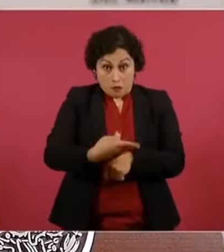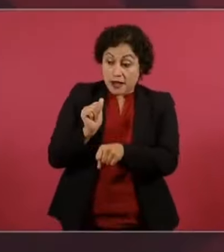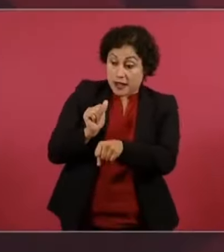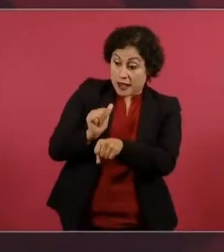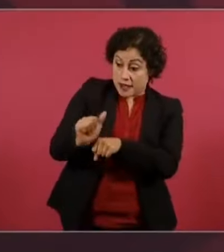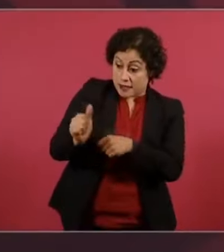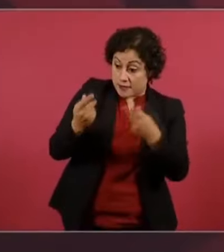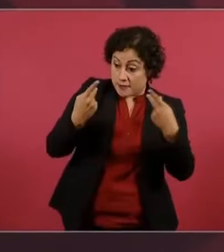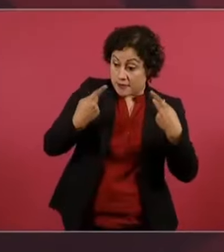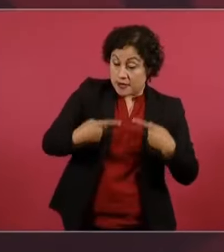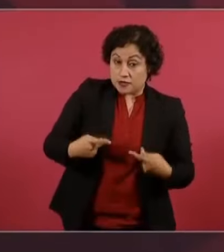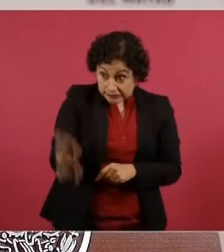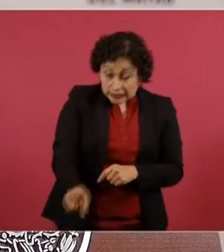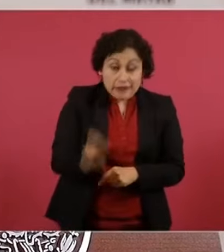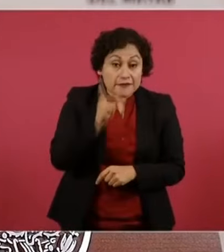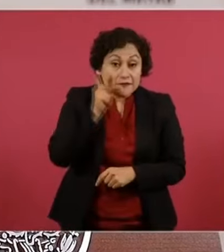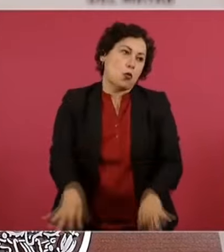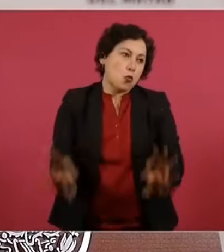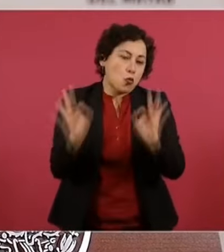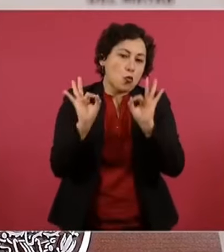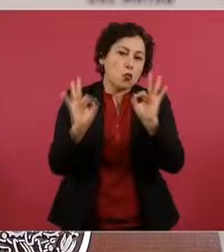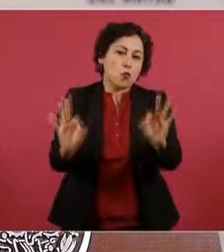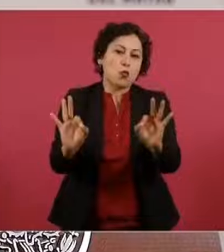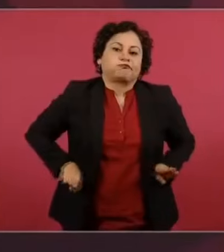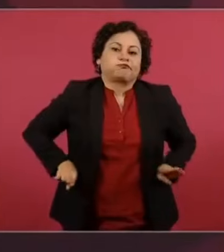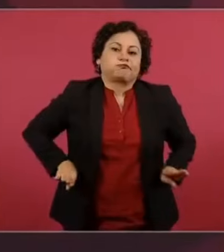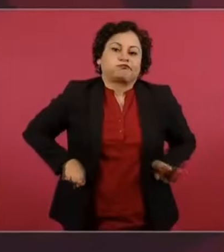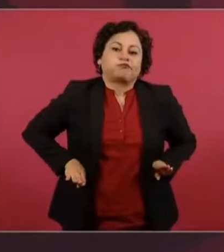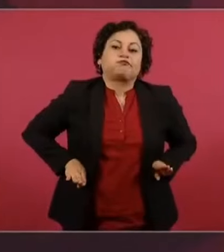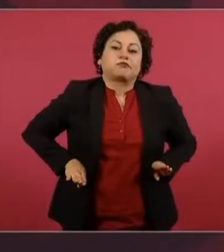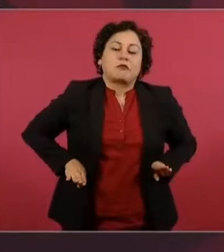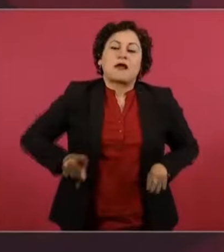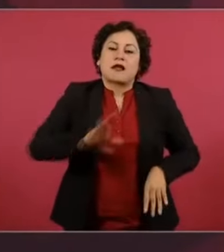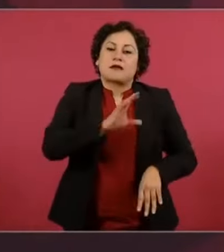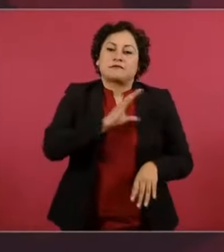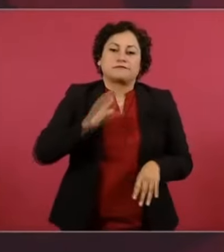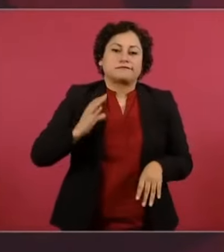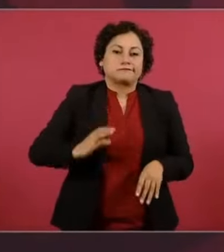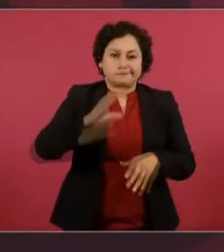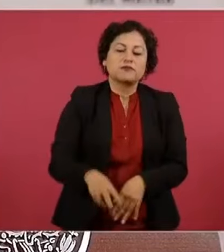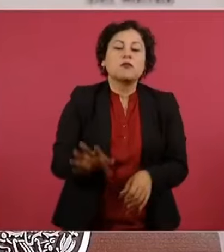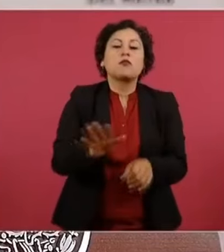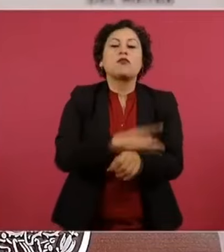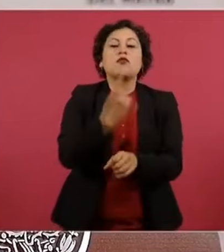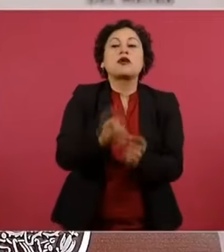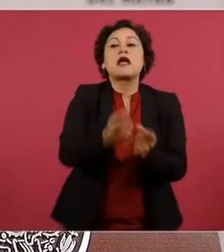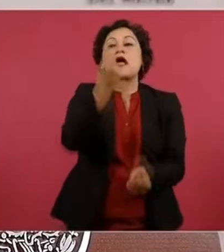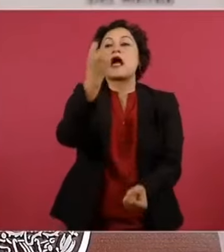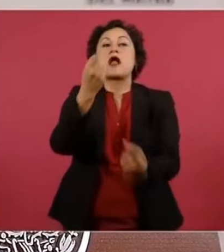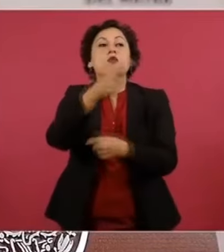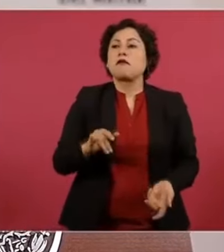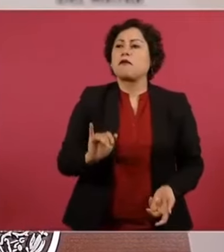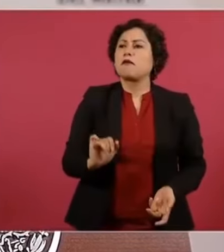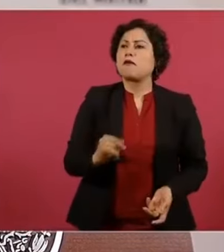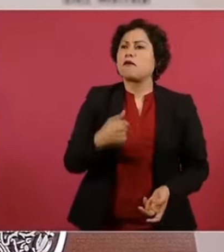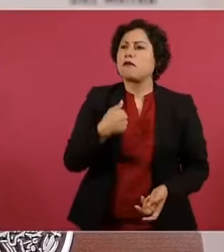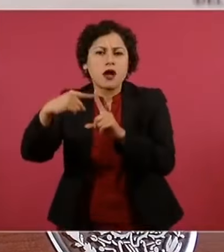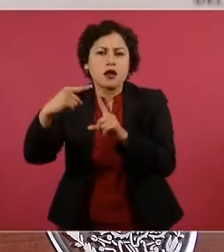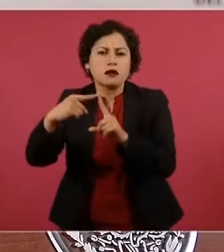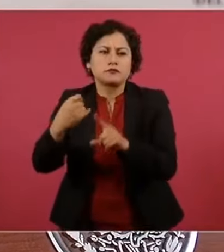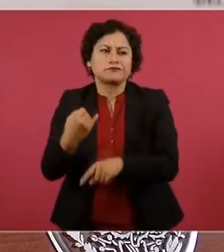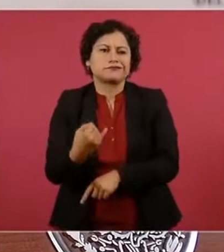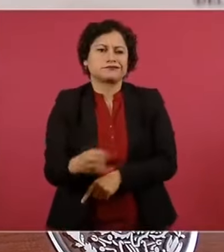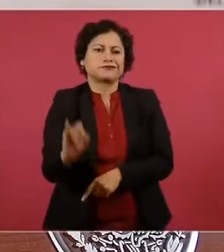se lo puedo decir al Papa Francisco porque hay quienes van a los templos y no son cristianos porque ser cristiano es